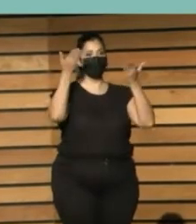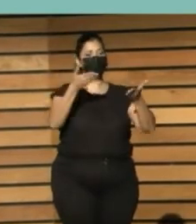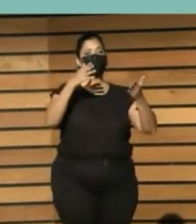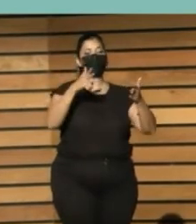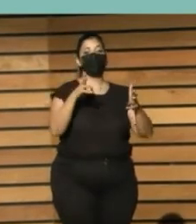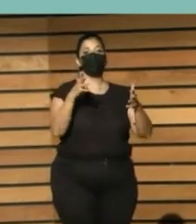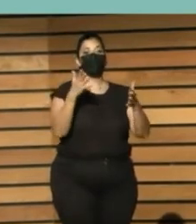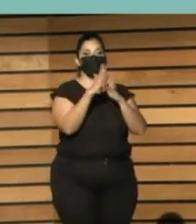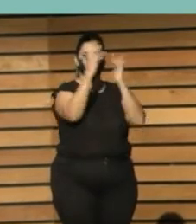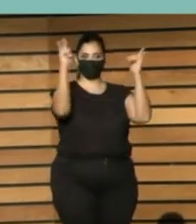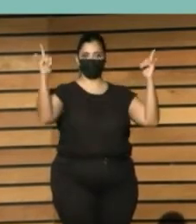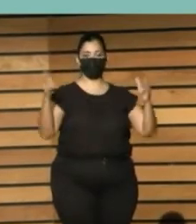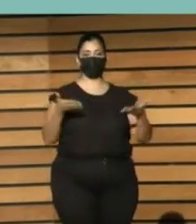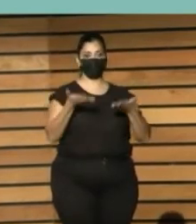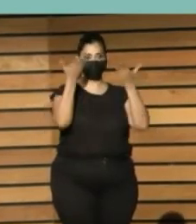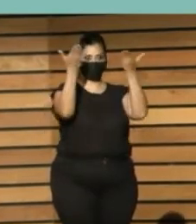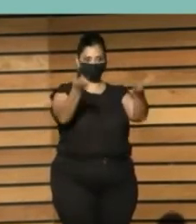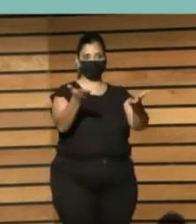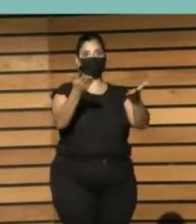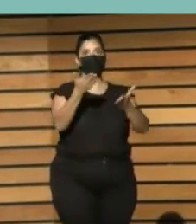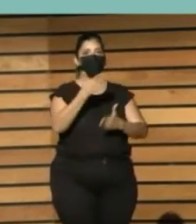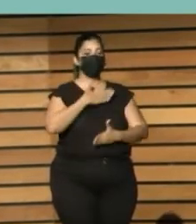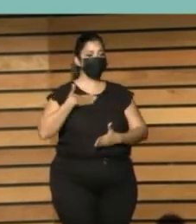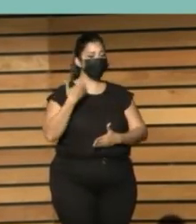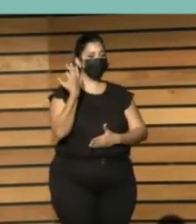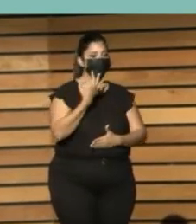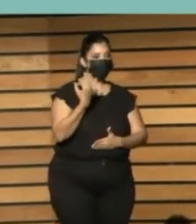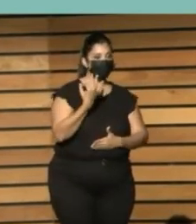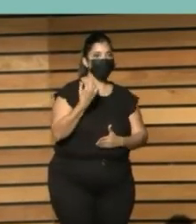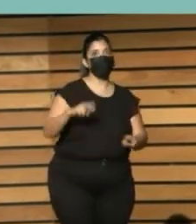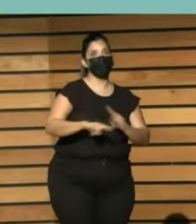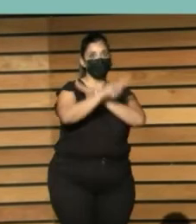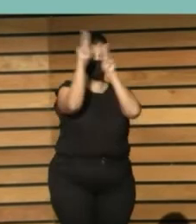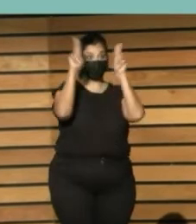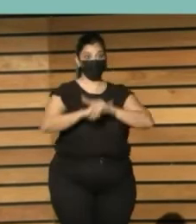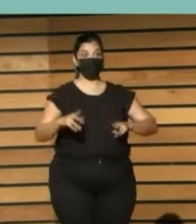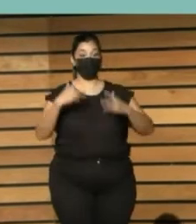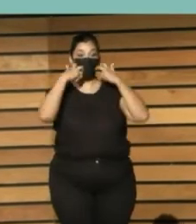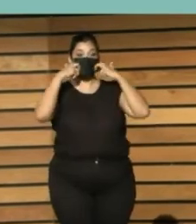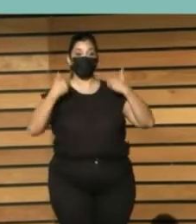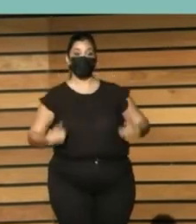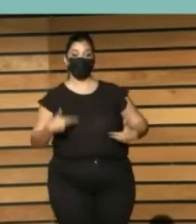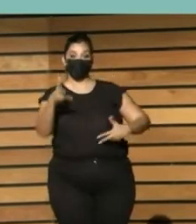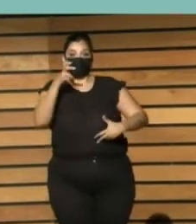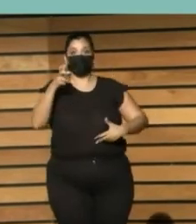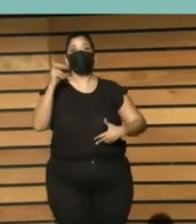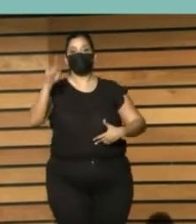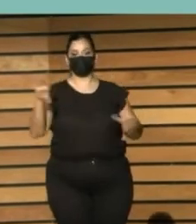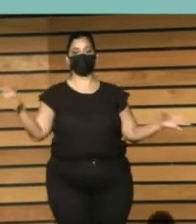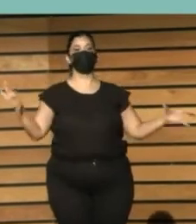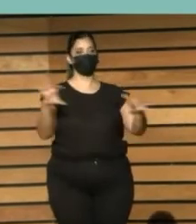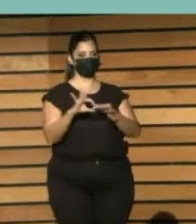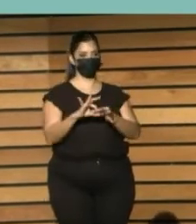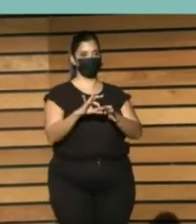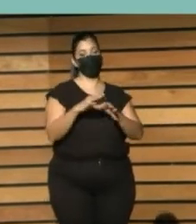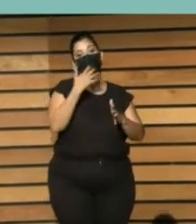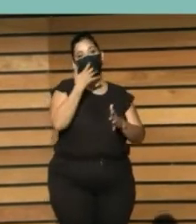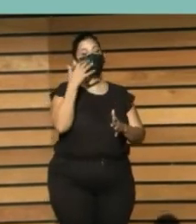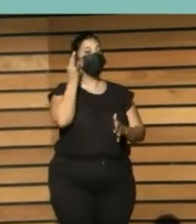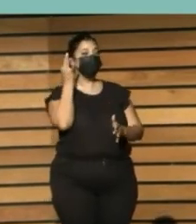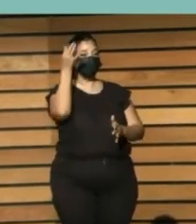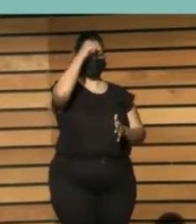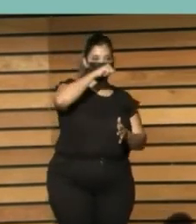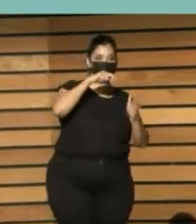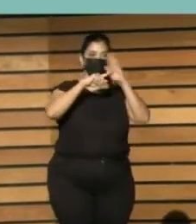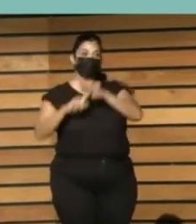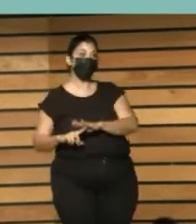sostenible se implementan de conformidad con el derecho internacional de los derechos humanos, eliminando las desigualdades de género y todas las formas de